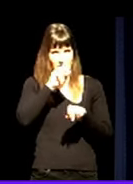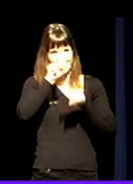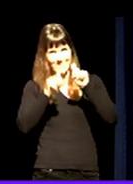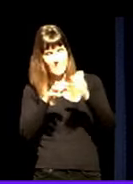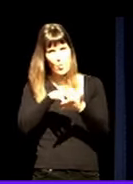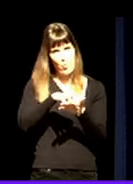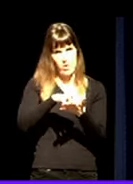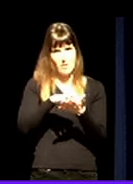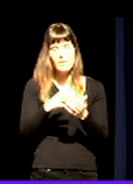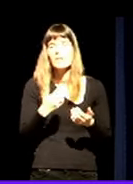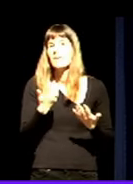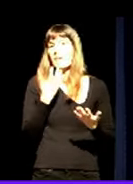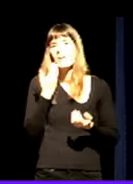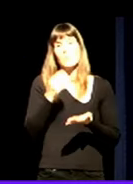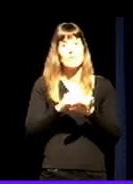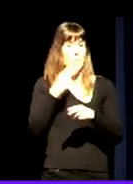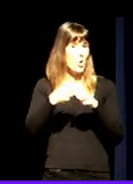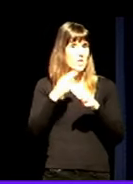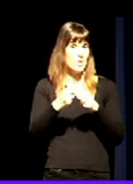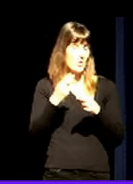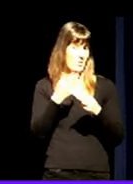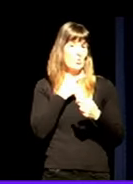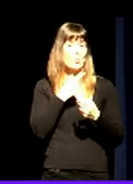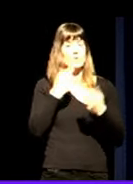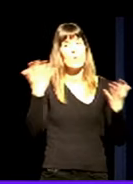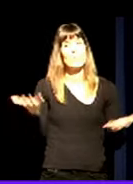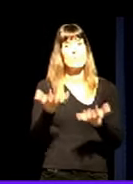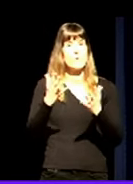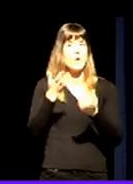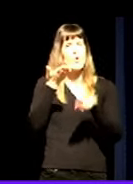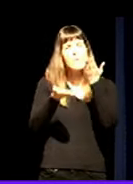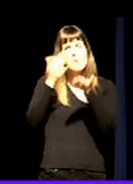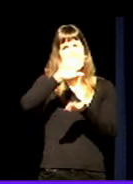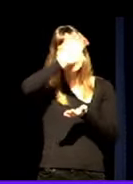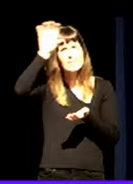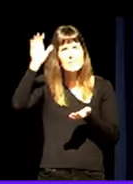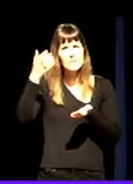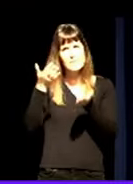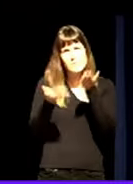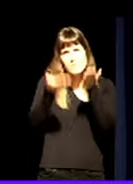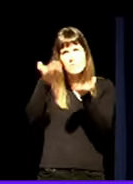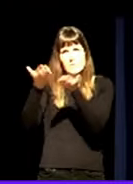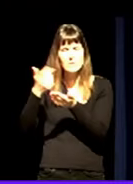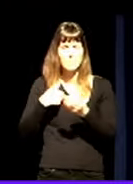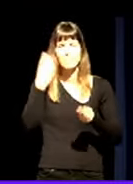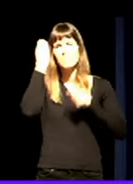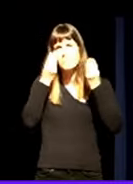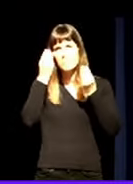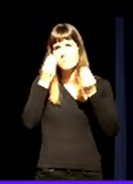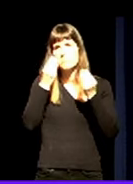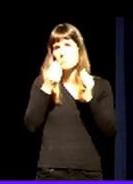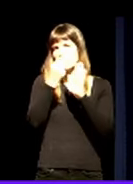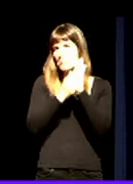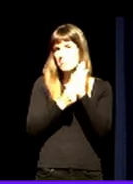Si nos comparamos, esto lo suelen hacer mucho los políticos, desgraciadamente, con países de nuestro entorno, podemos pensar que las cifras